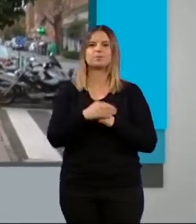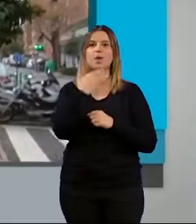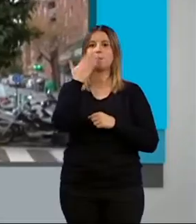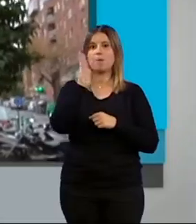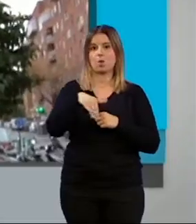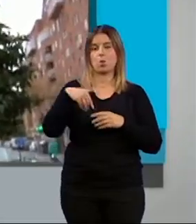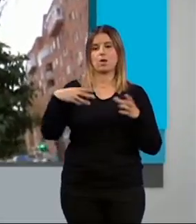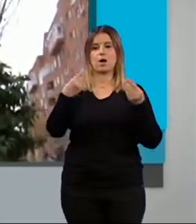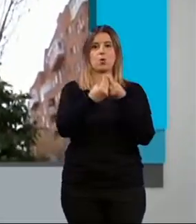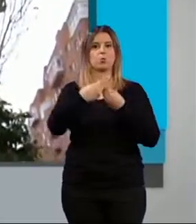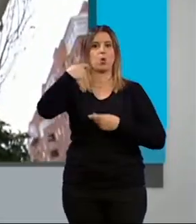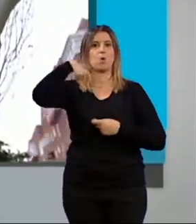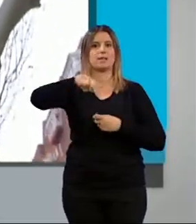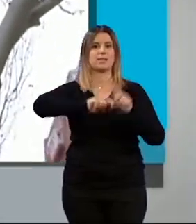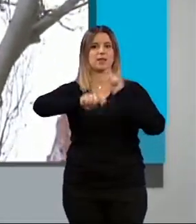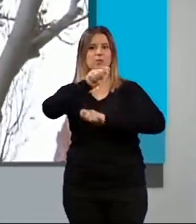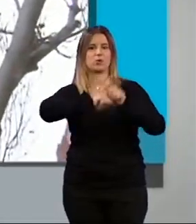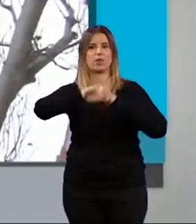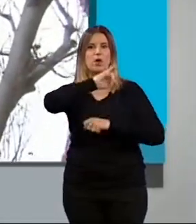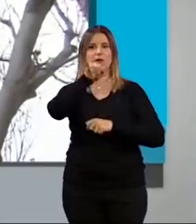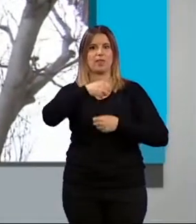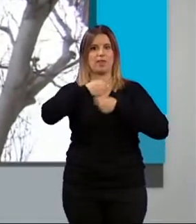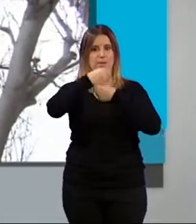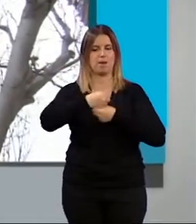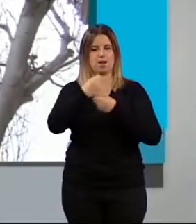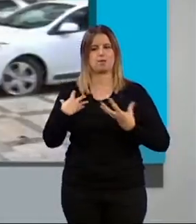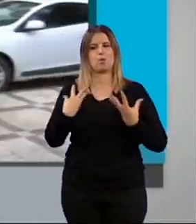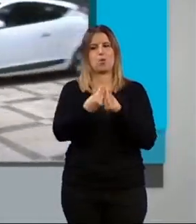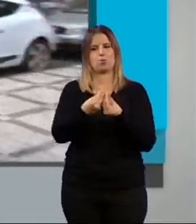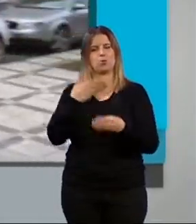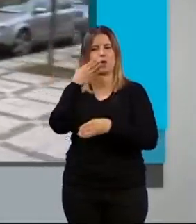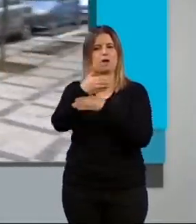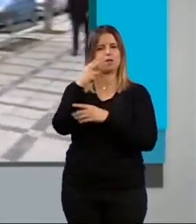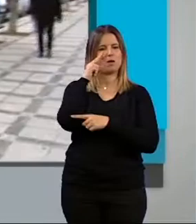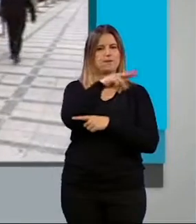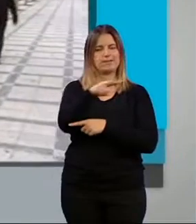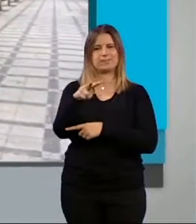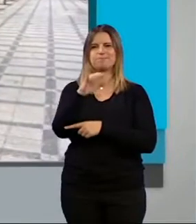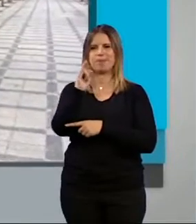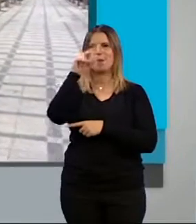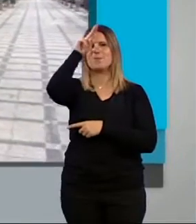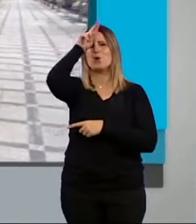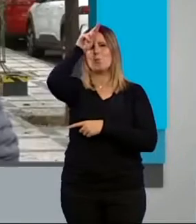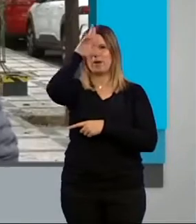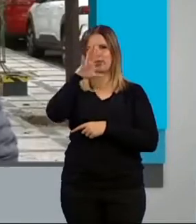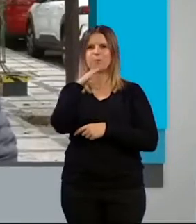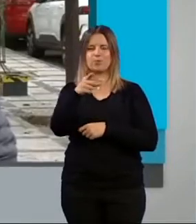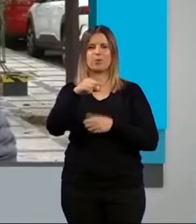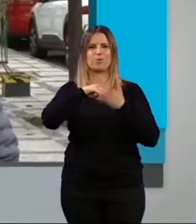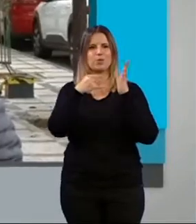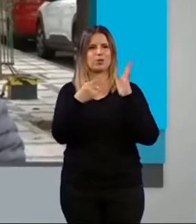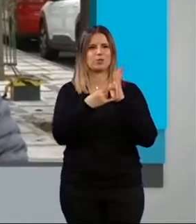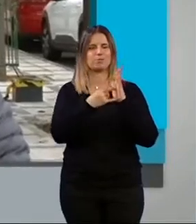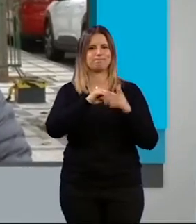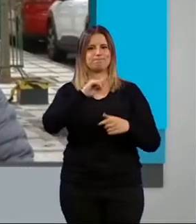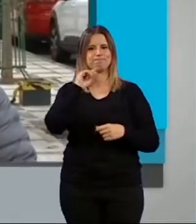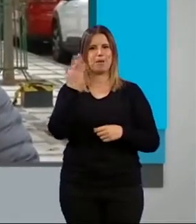junto a la presidenta de LAMPA, Zaidín, Vergeles Yamila Rachidi, que ha mostrado su preocupación ante este proyecto. Nos afecta muchísimo